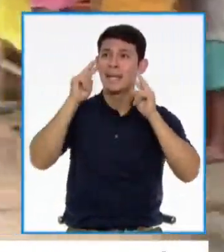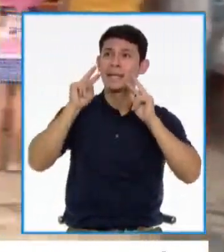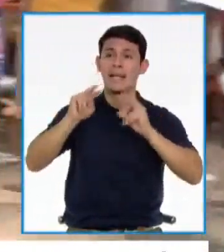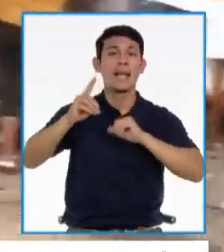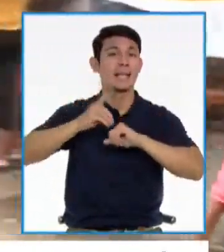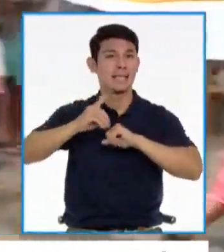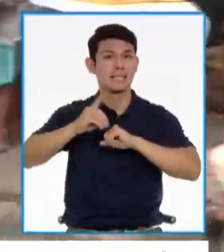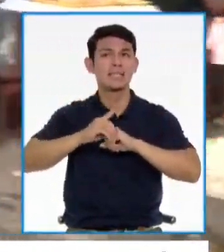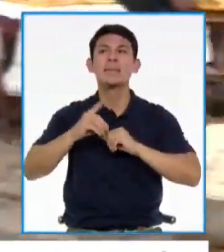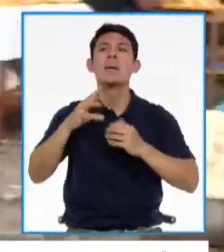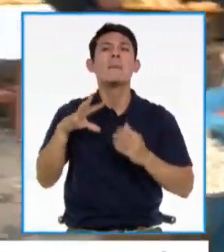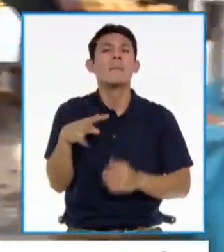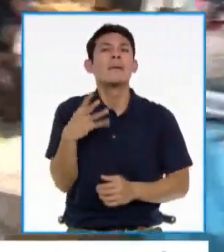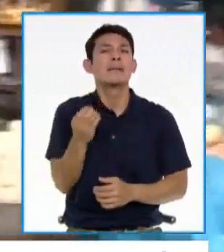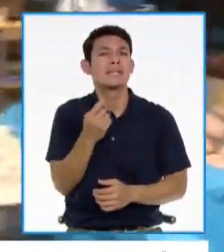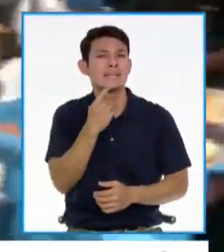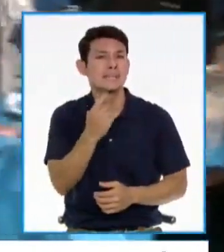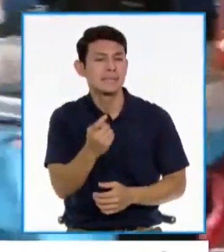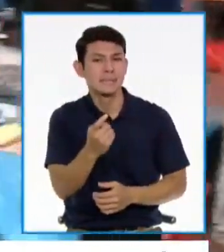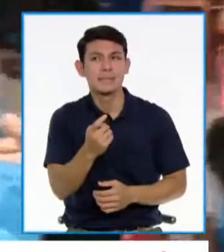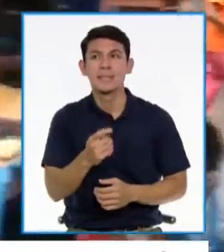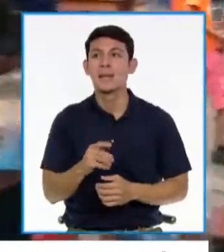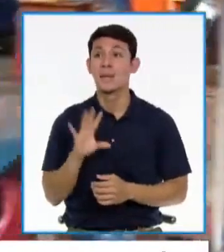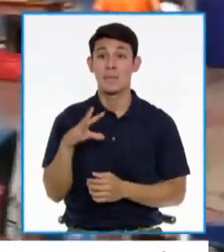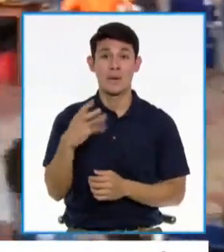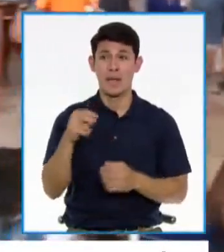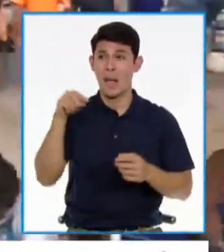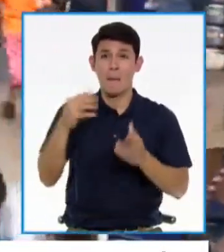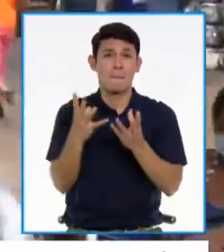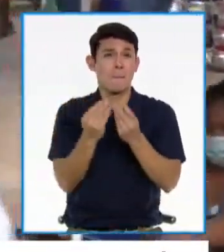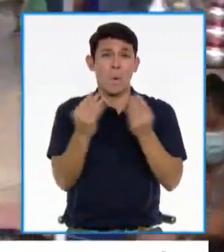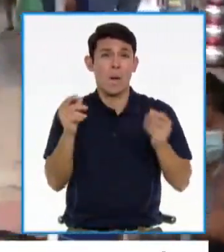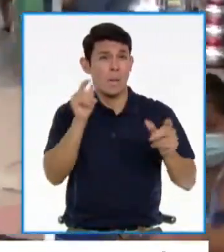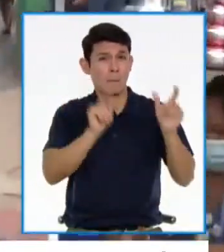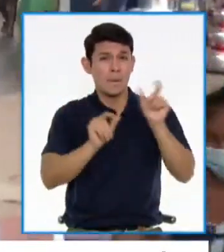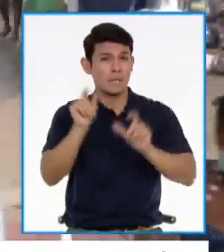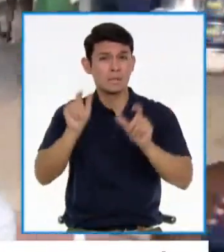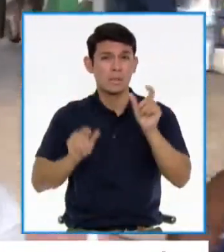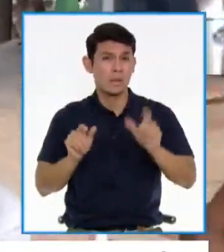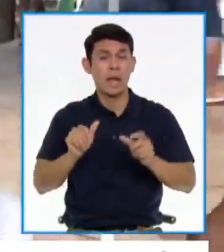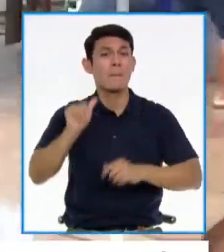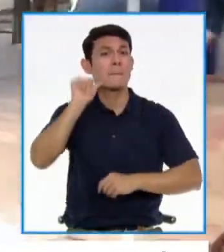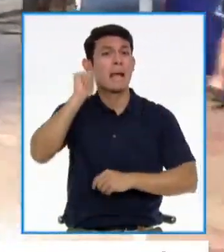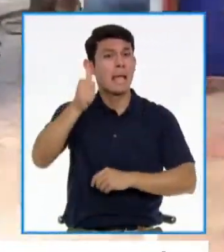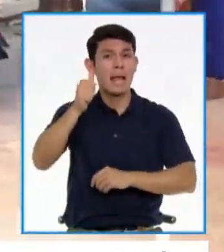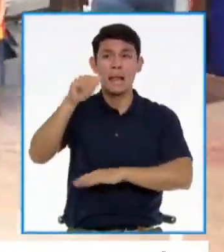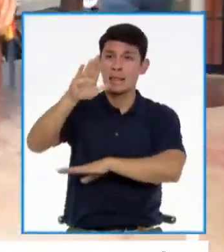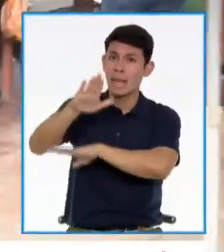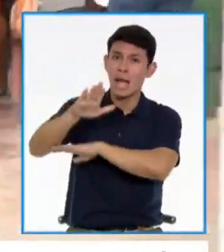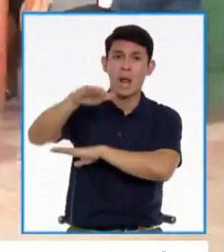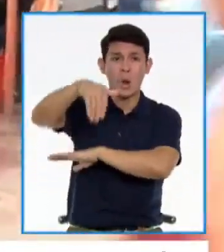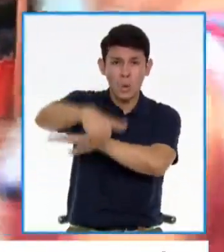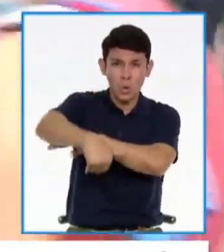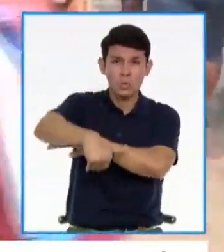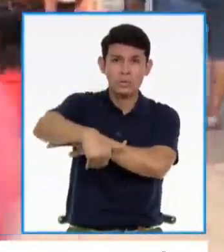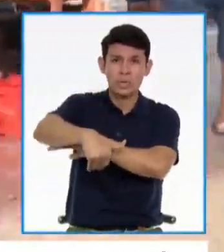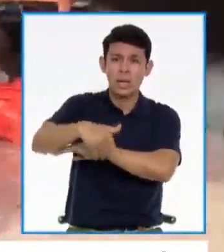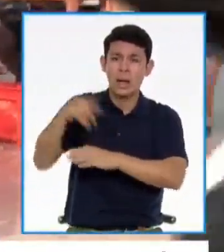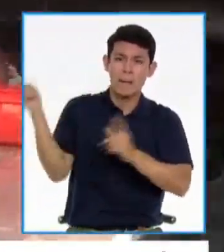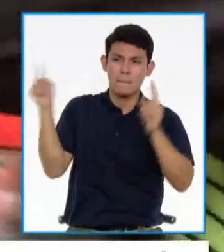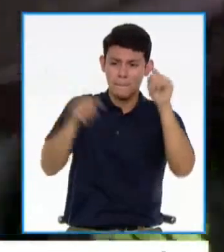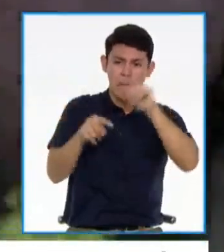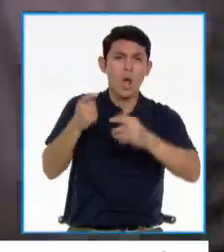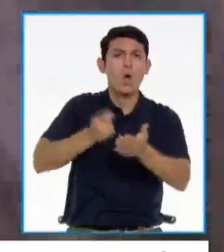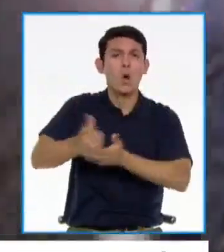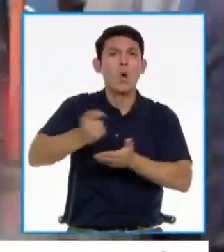distrito. ¿Por qué lo digo así? Porque aquí hay muchas personas que mañana, tarde y noche llegan para comprar